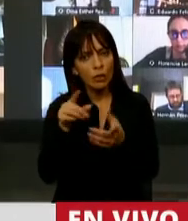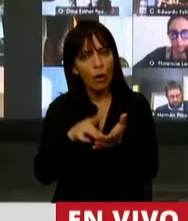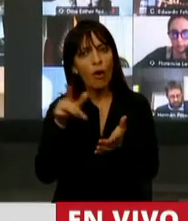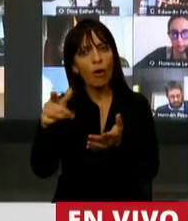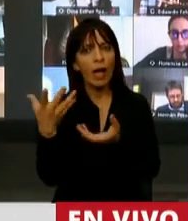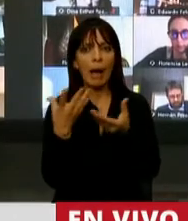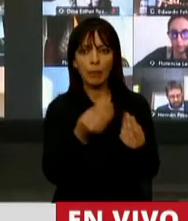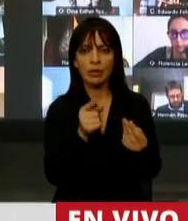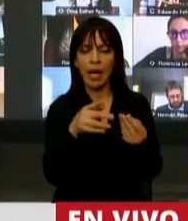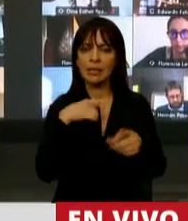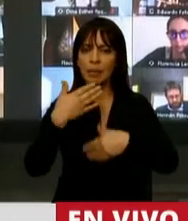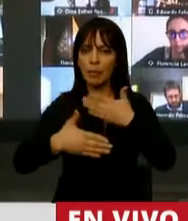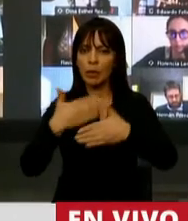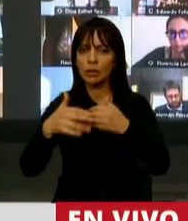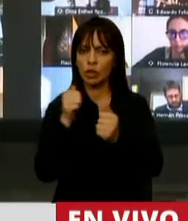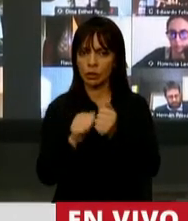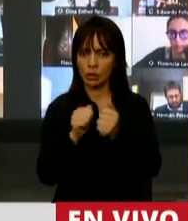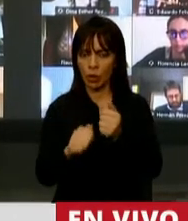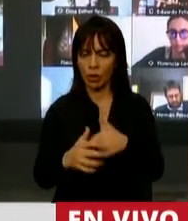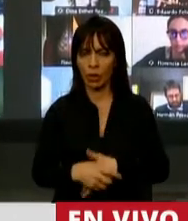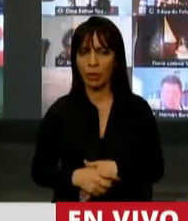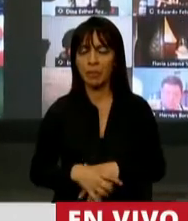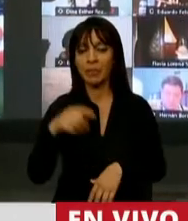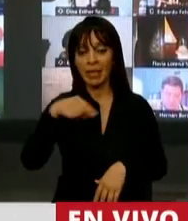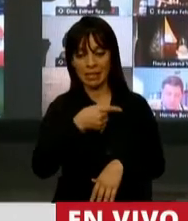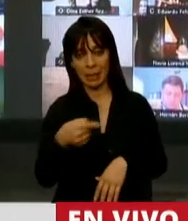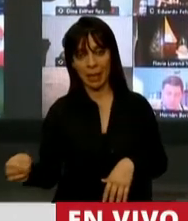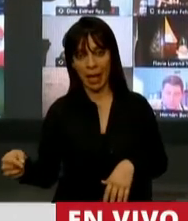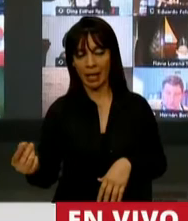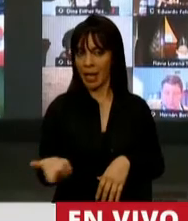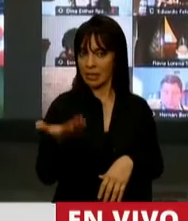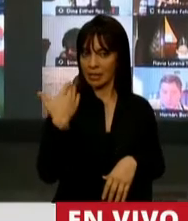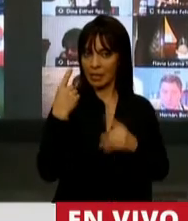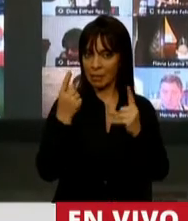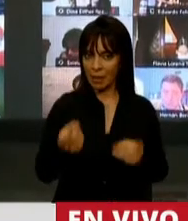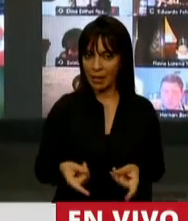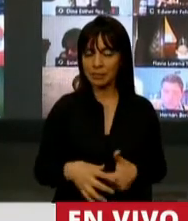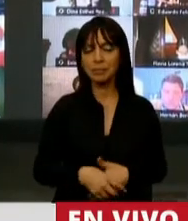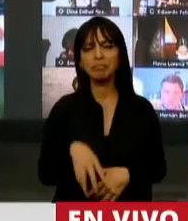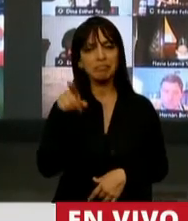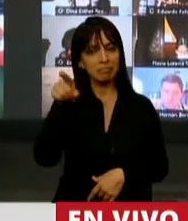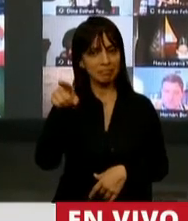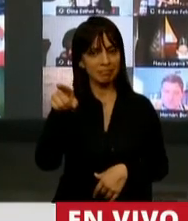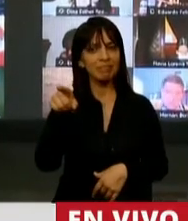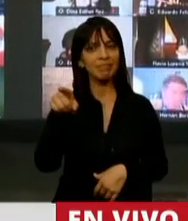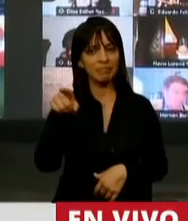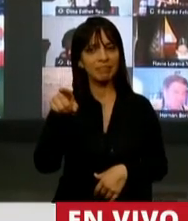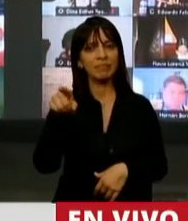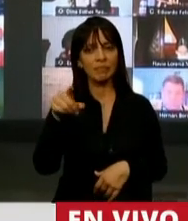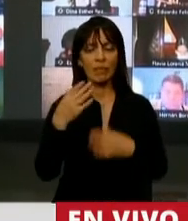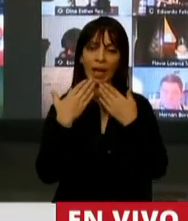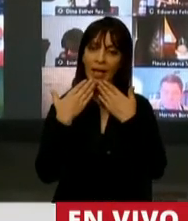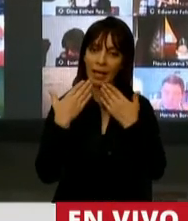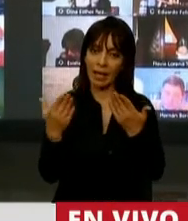histórico, señor presidente. En esta semana y en el día de ayer le ha tocado, gracias